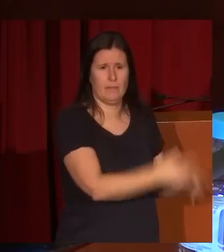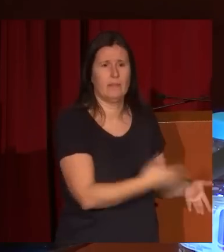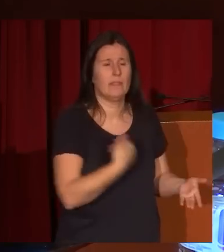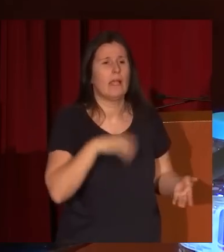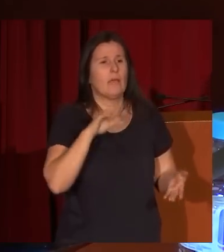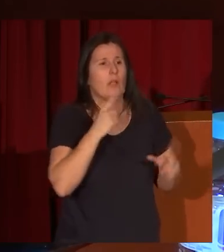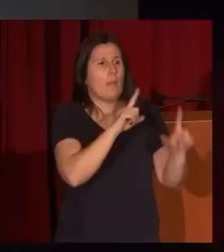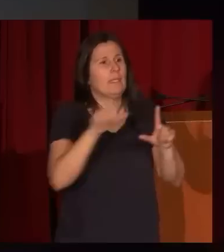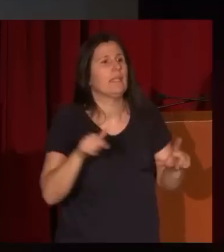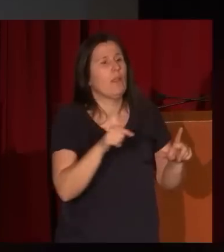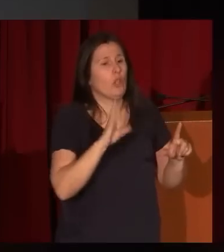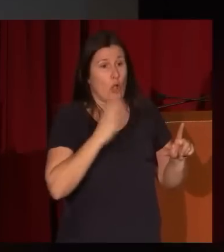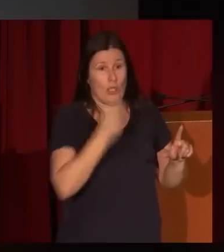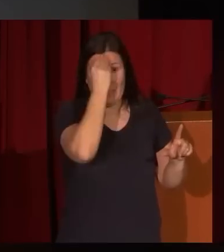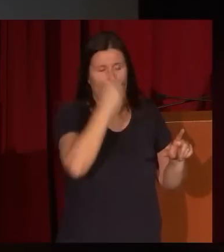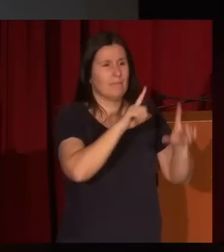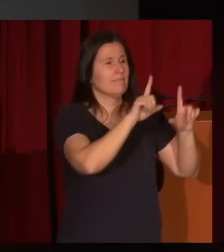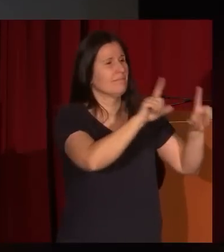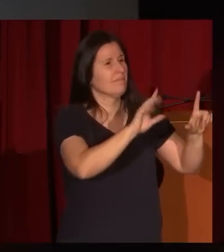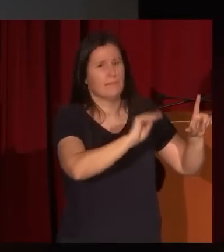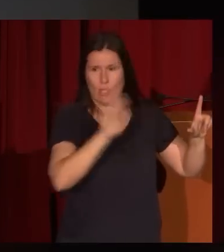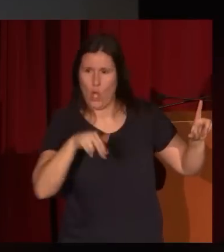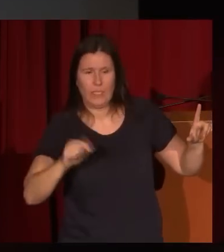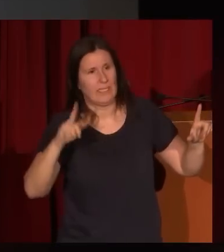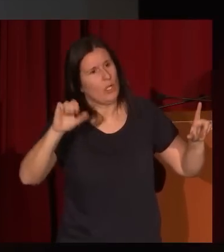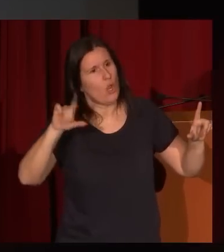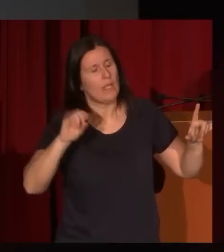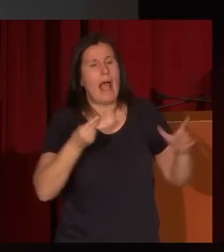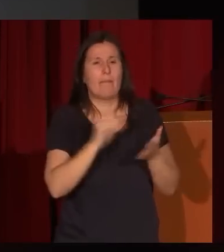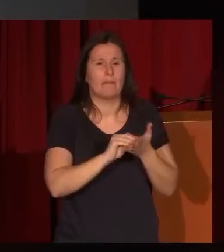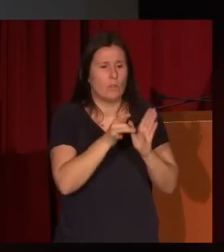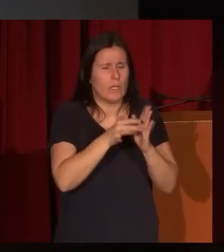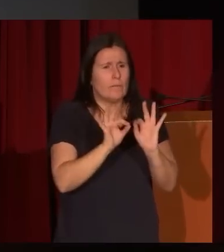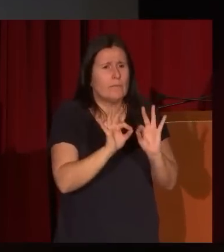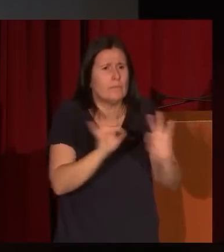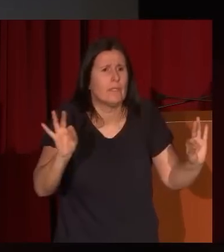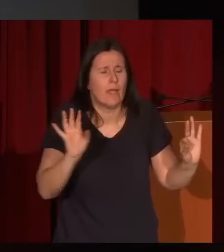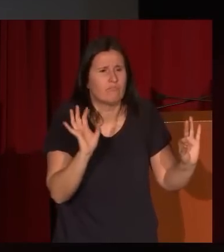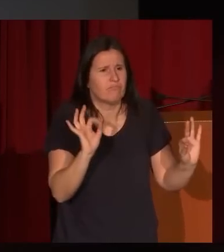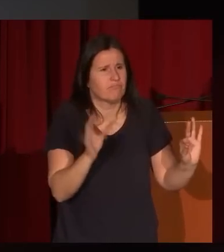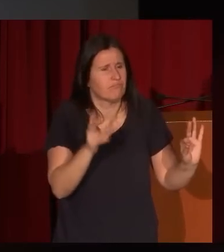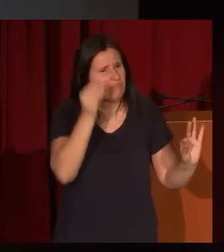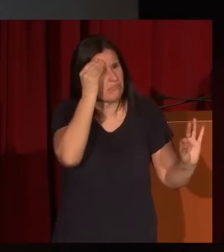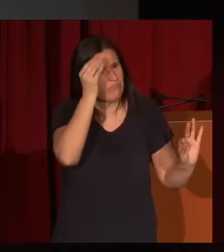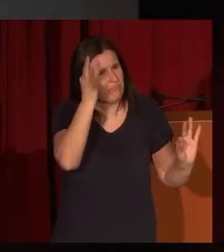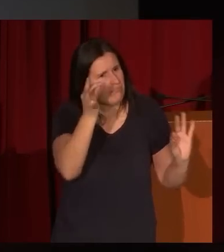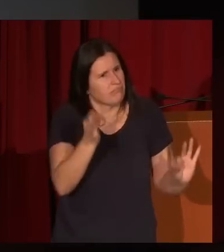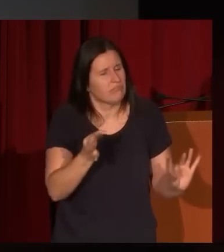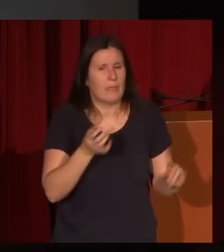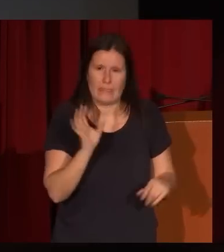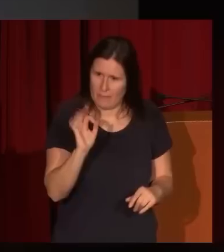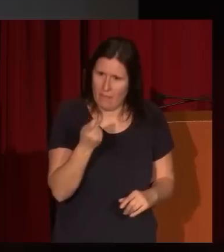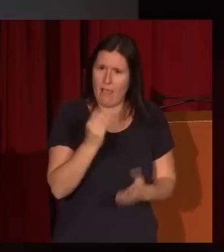figurado en museos como obras del pintor aragonés. A veces consigue una calidad muy fina, es verdad. A veces Lucas tiene una calidad muy